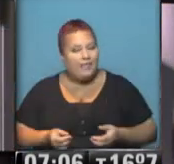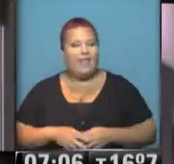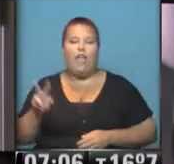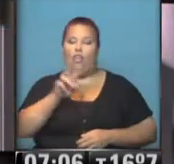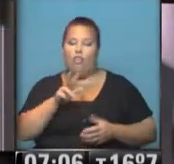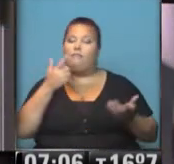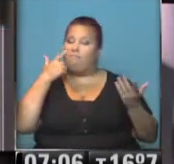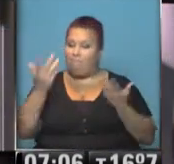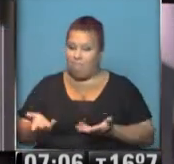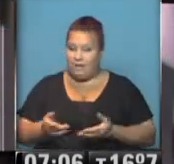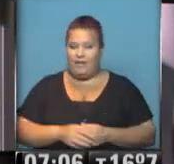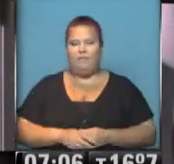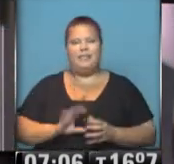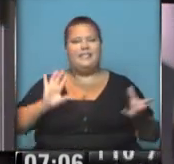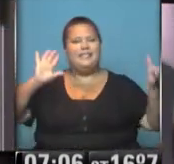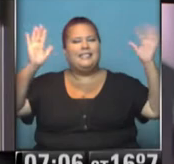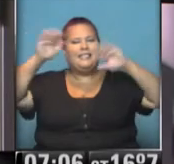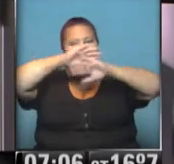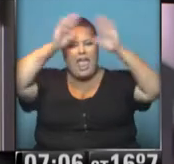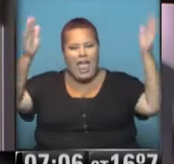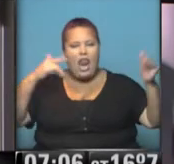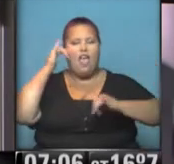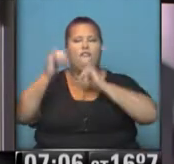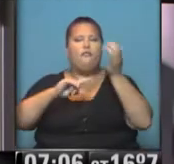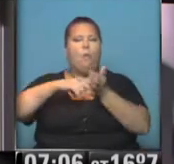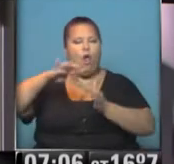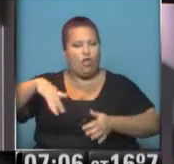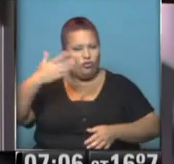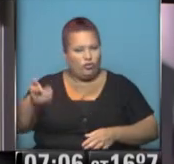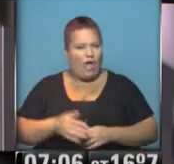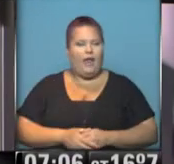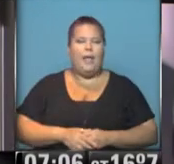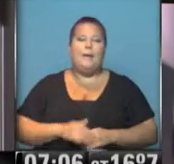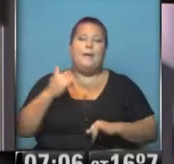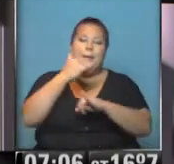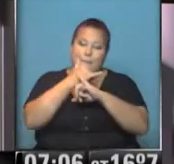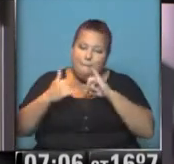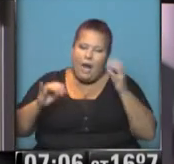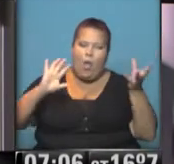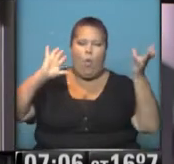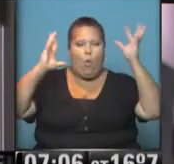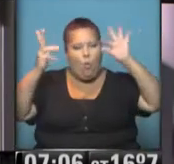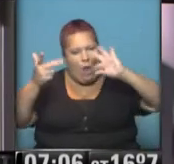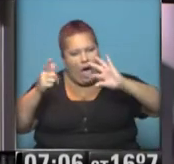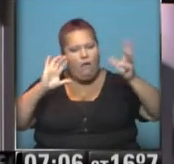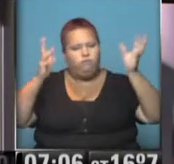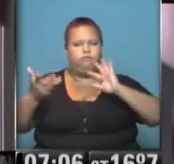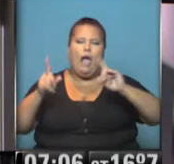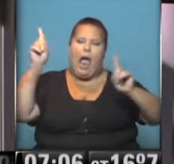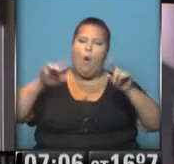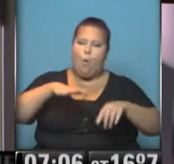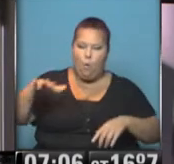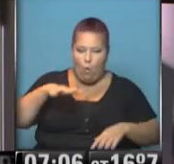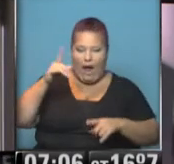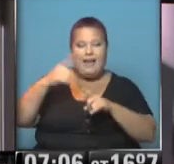Lourdes, fíjense los cielazos informados del Gran Buenos Aires. Parcialmente nublado, algo nublado por zonas. Las